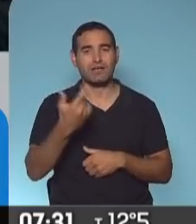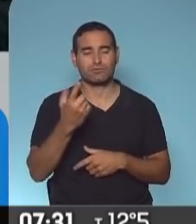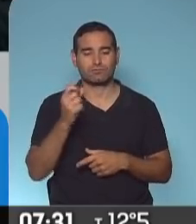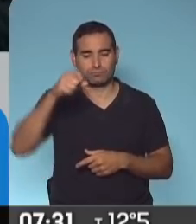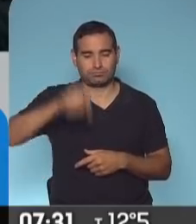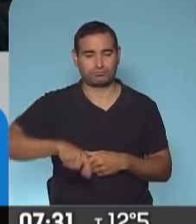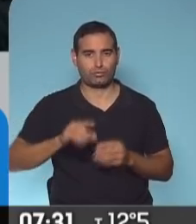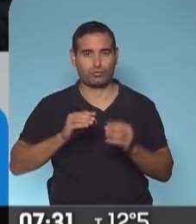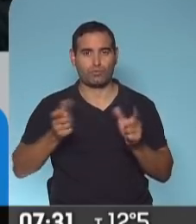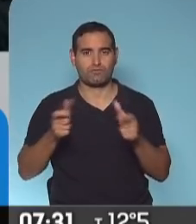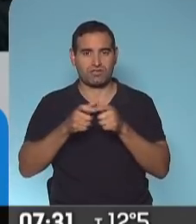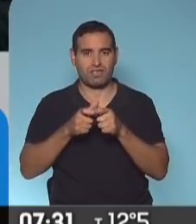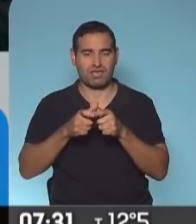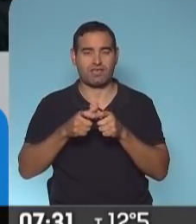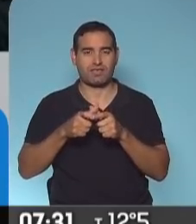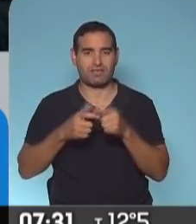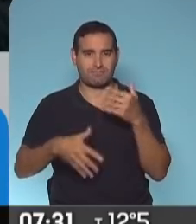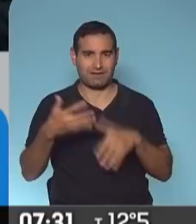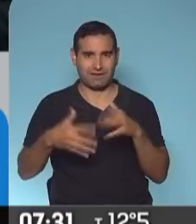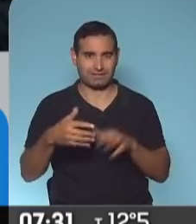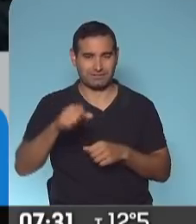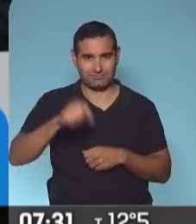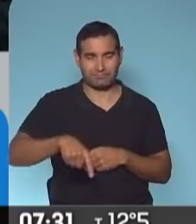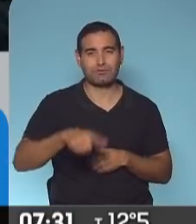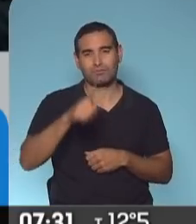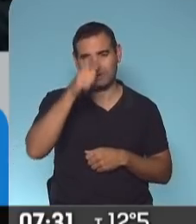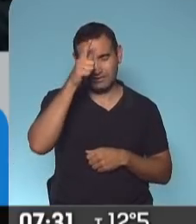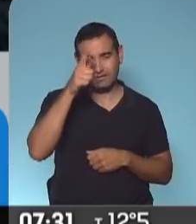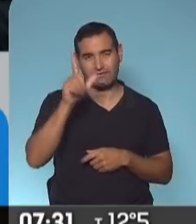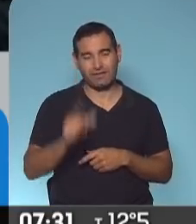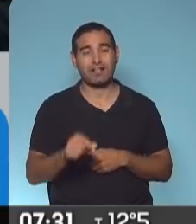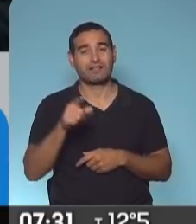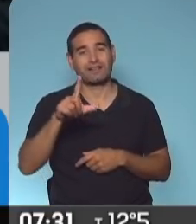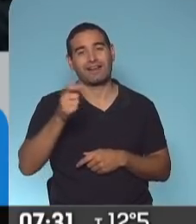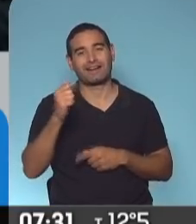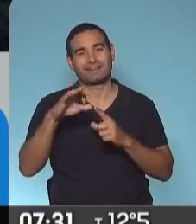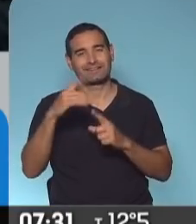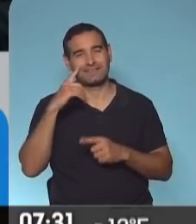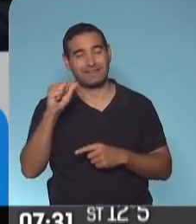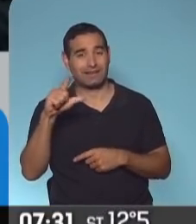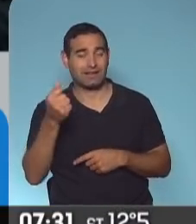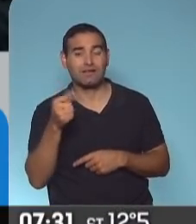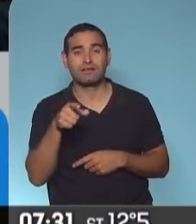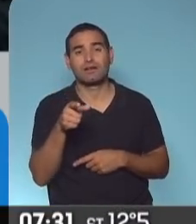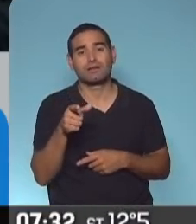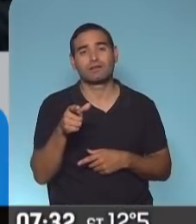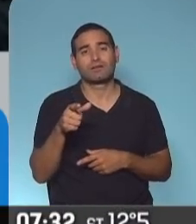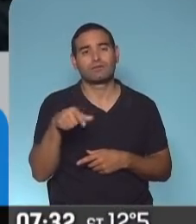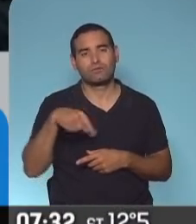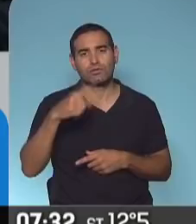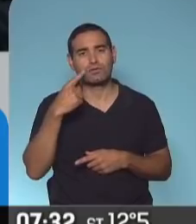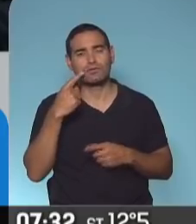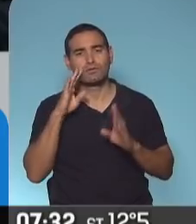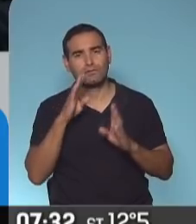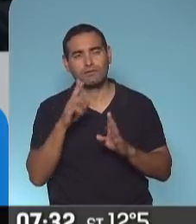incluso en la Fuerza de Seguridad, en la Almería, Policía Federal de Térgico, acá en la Quiaca, el tema de los pasos